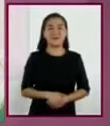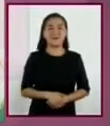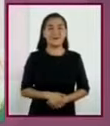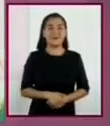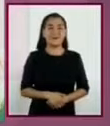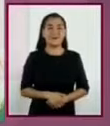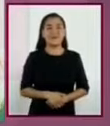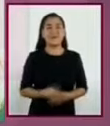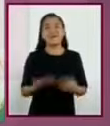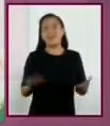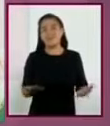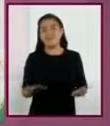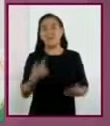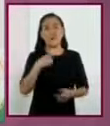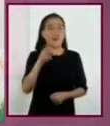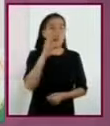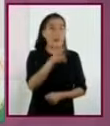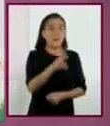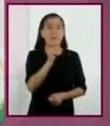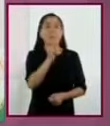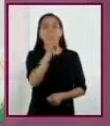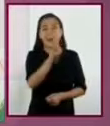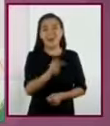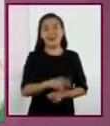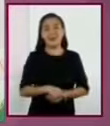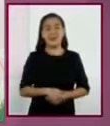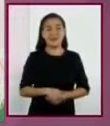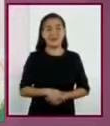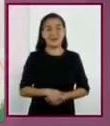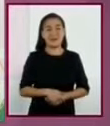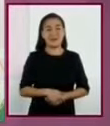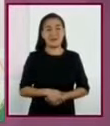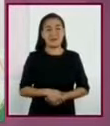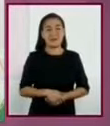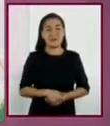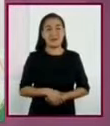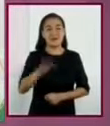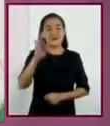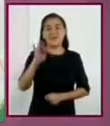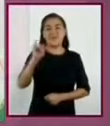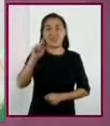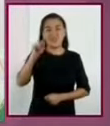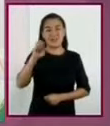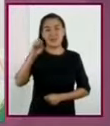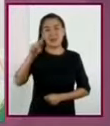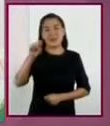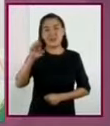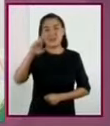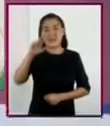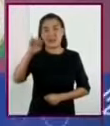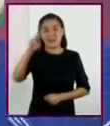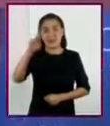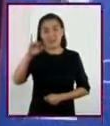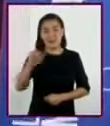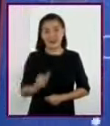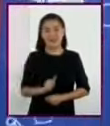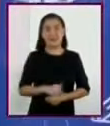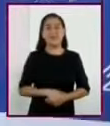Me gustaría resaltar las palabras fitoterapia y basta.